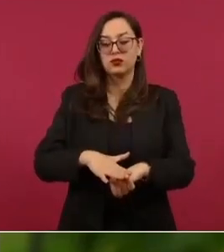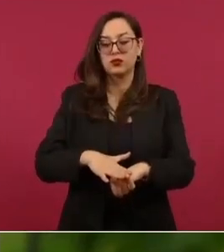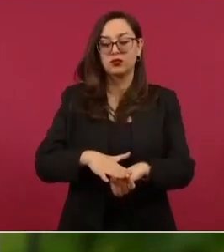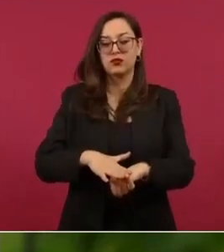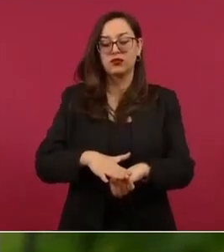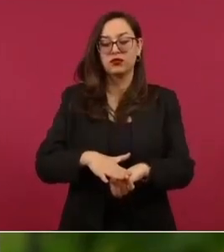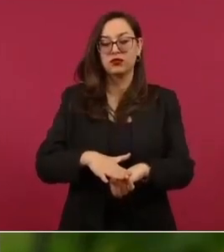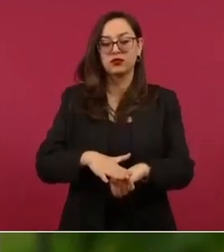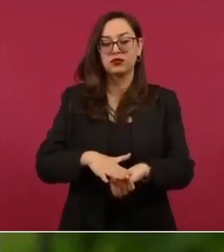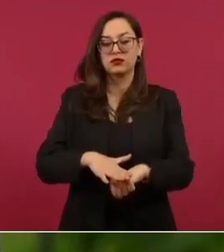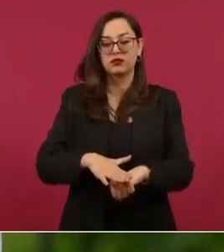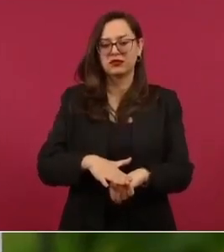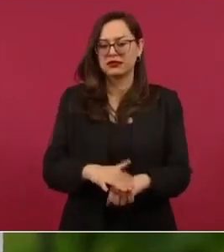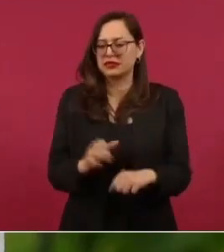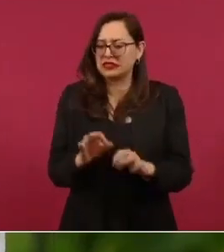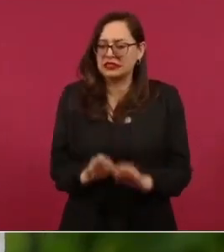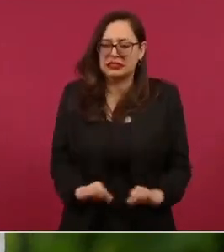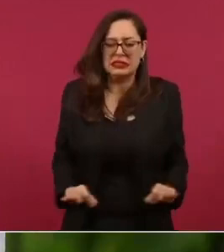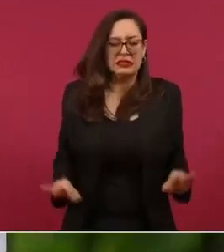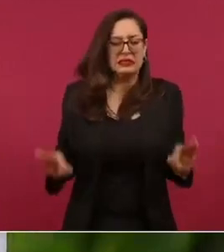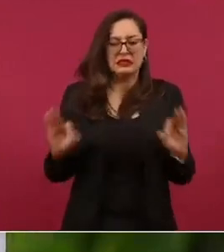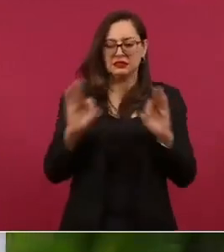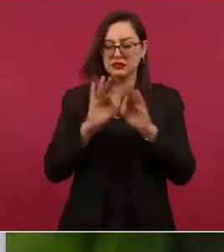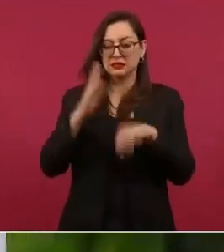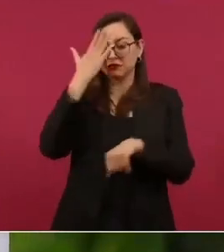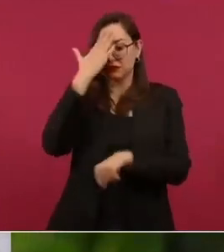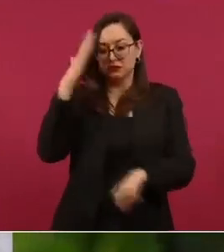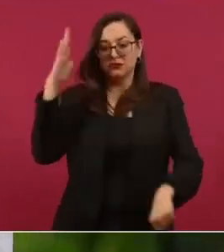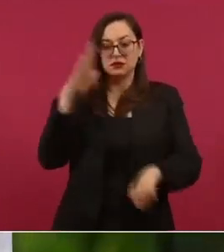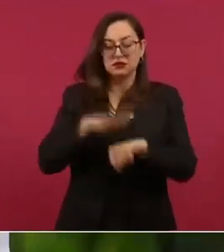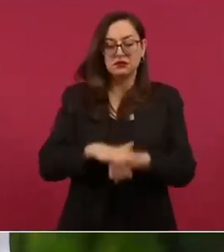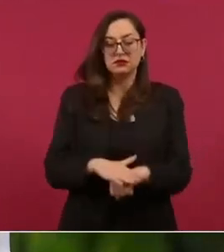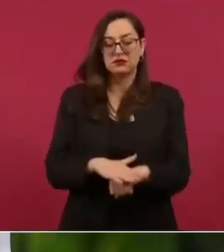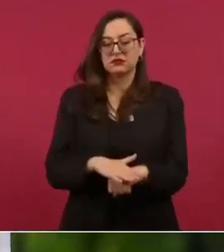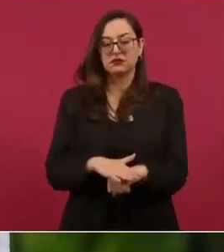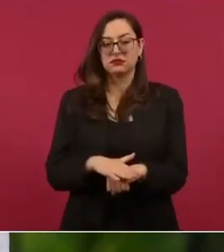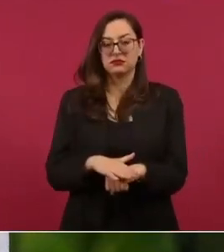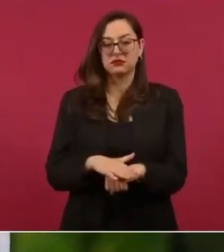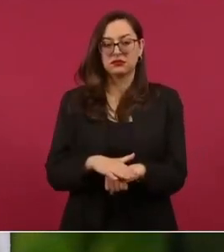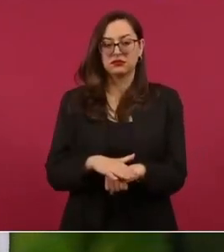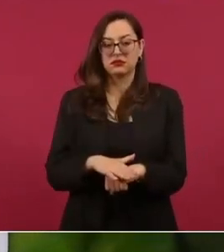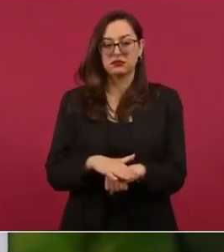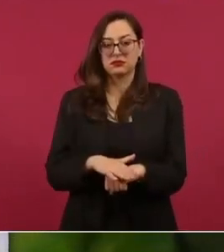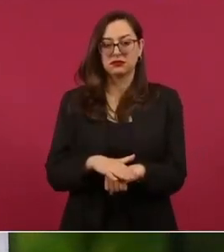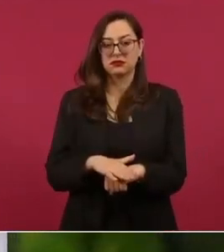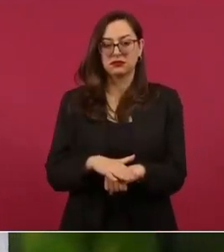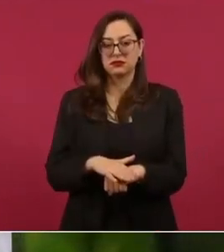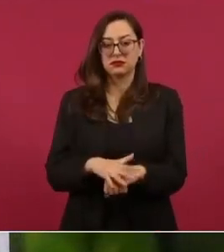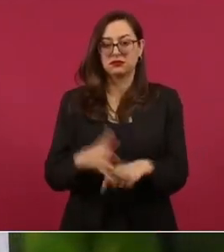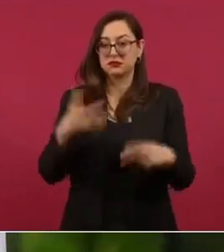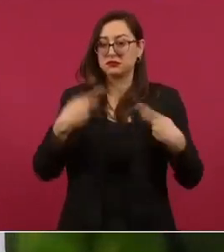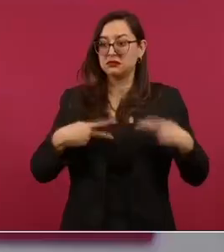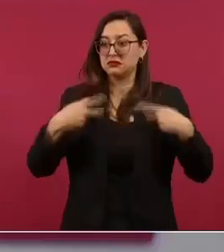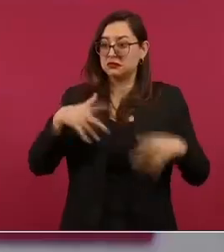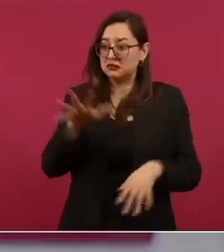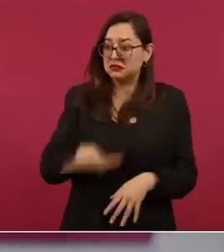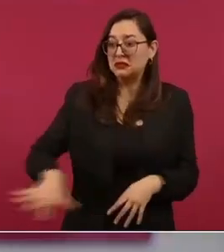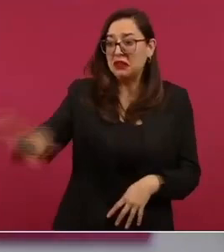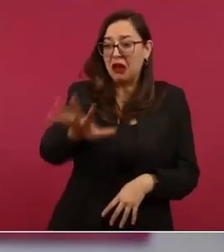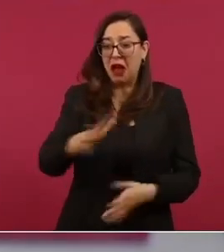algo básico y esencial nada se logra sin amor al pueblo